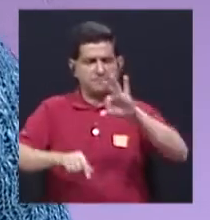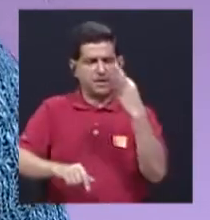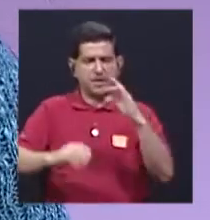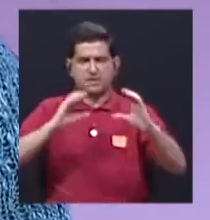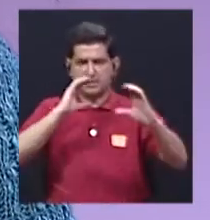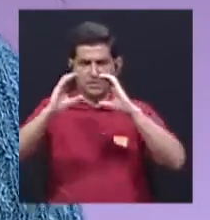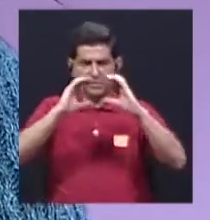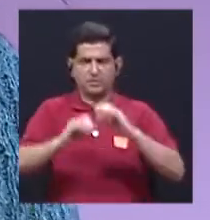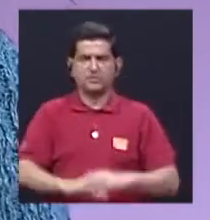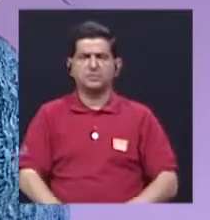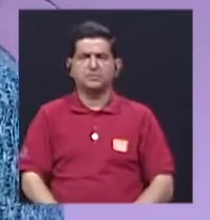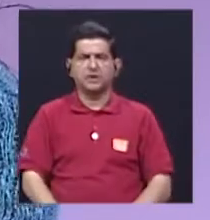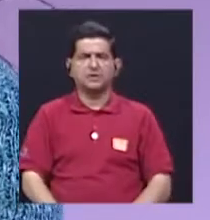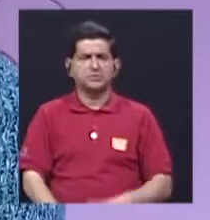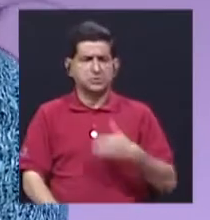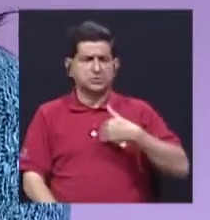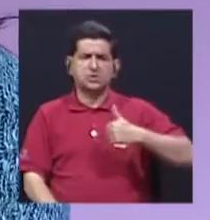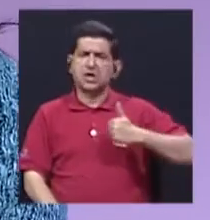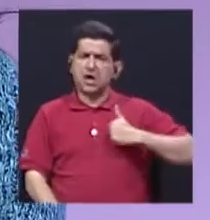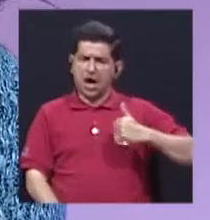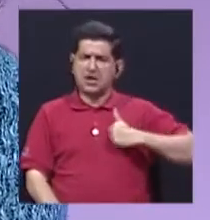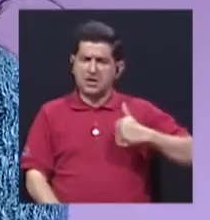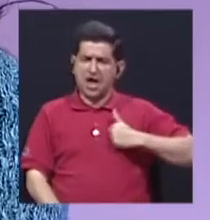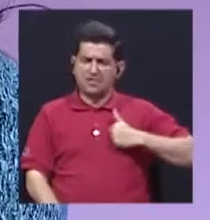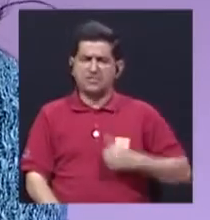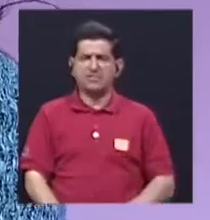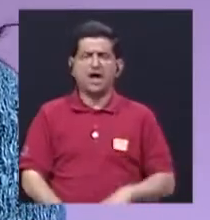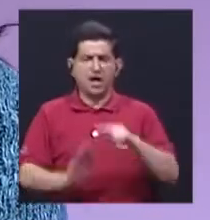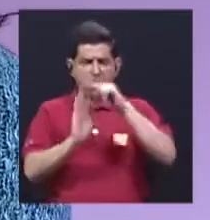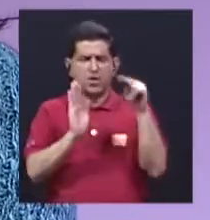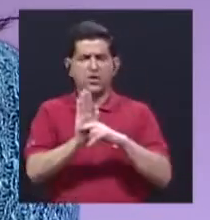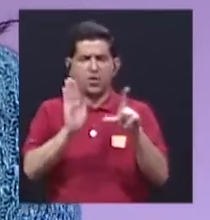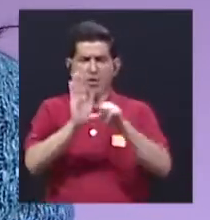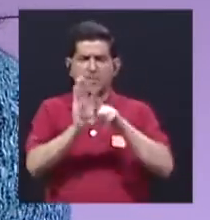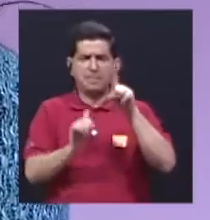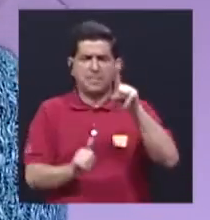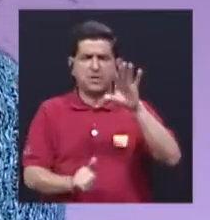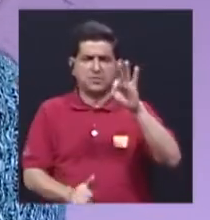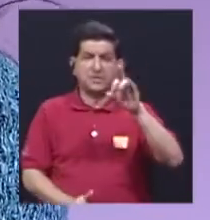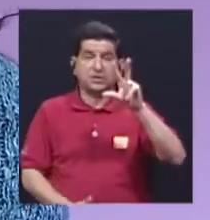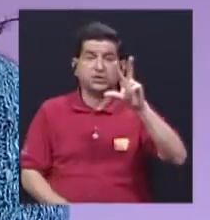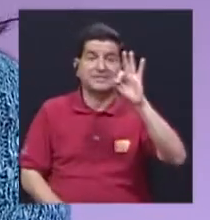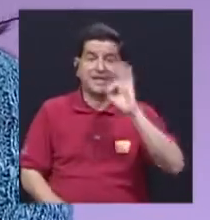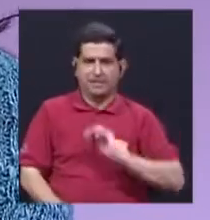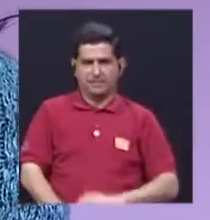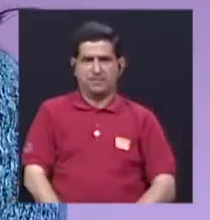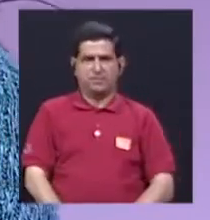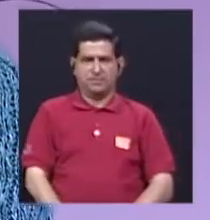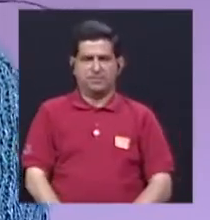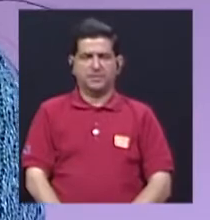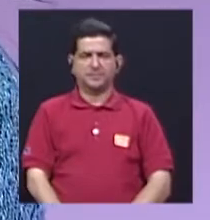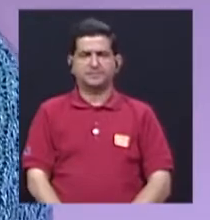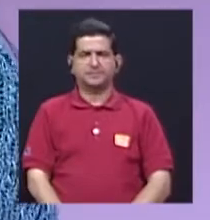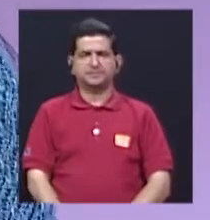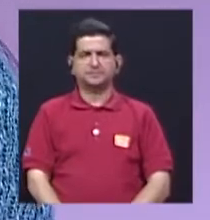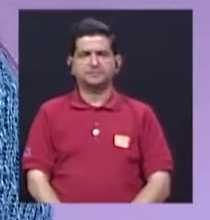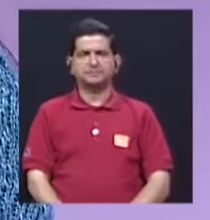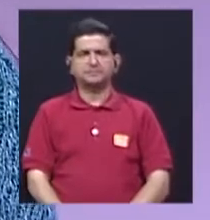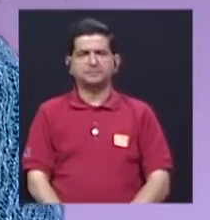existen en Canadá, normados por ley desde 1939, en